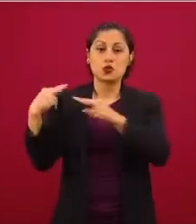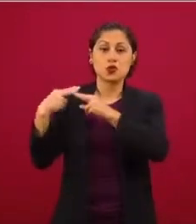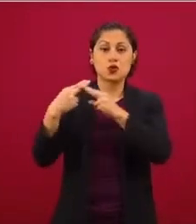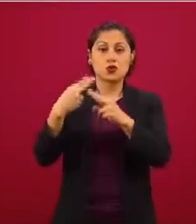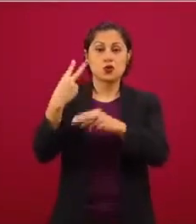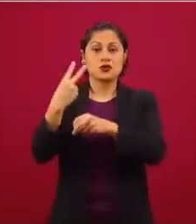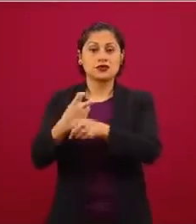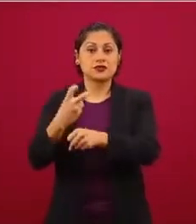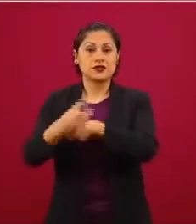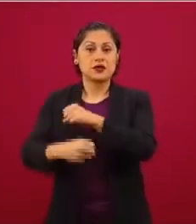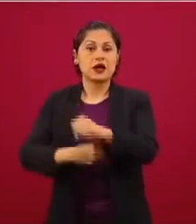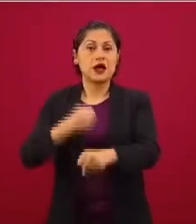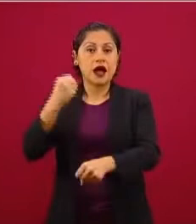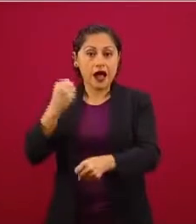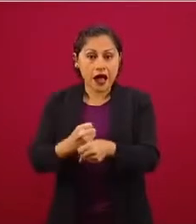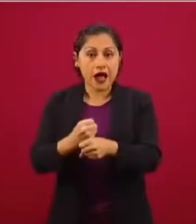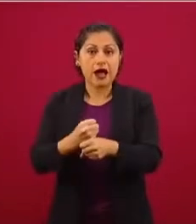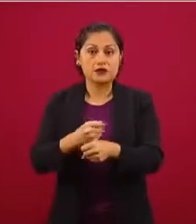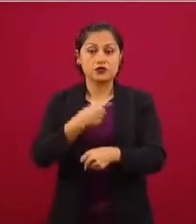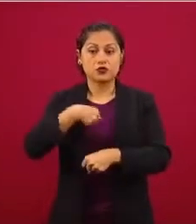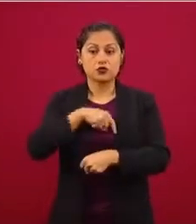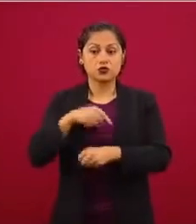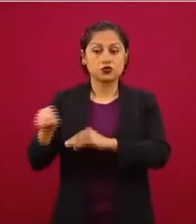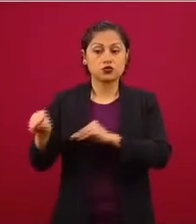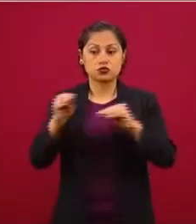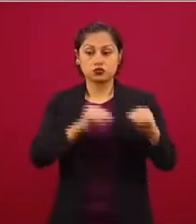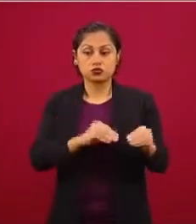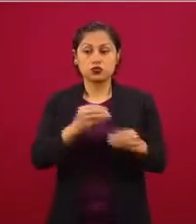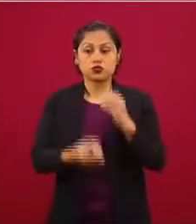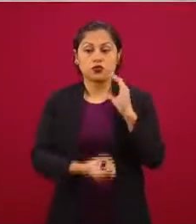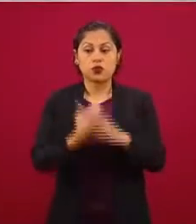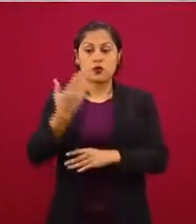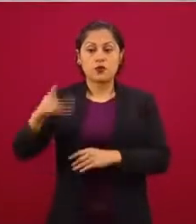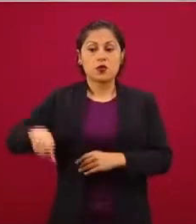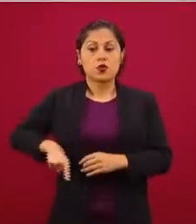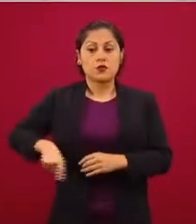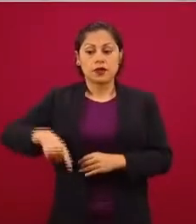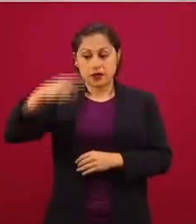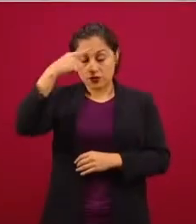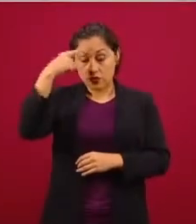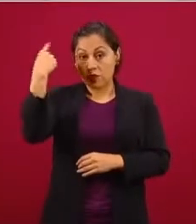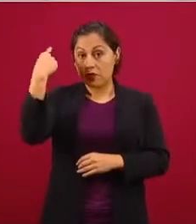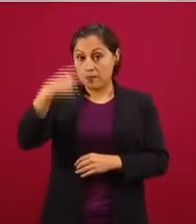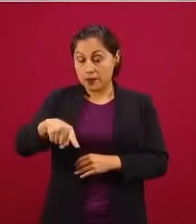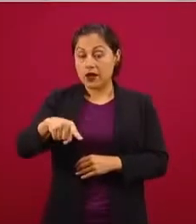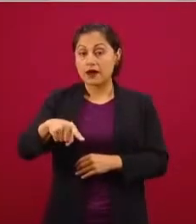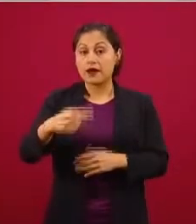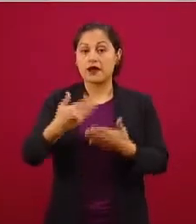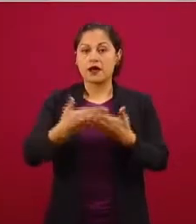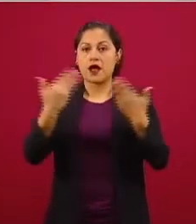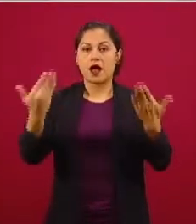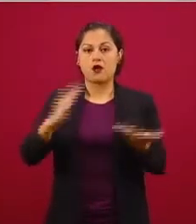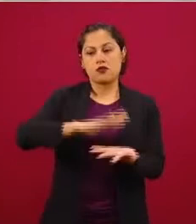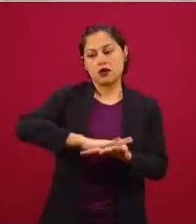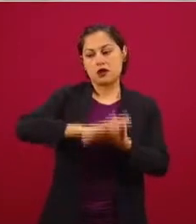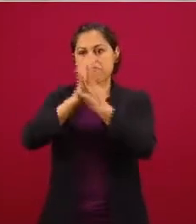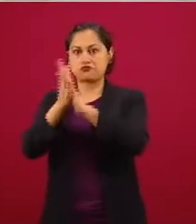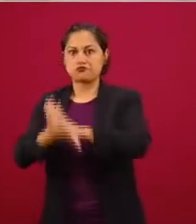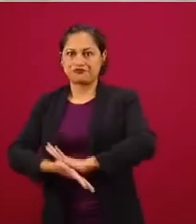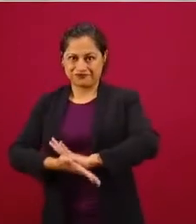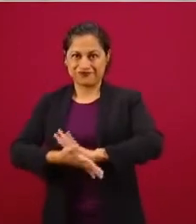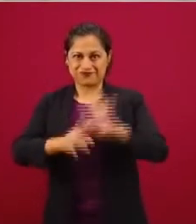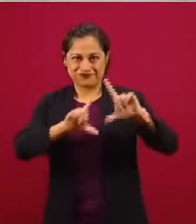nuestro movimiento a este gobierno para trabajar de manera profunda en la transformación, pues fue una manera de